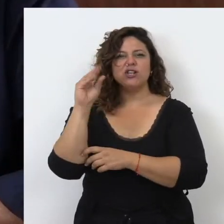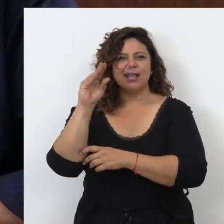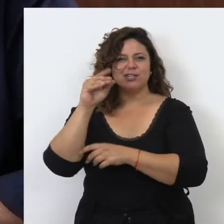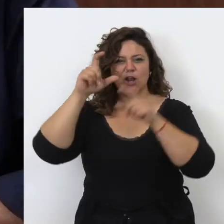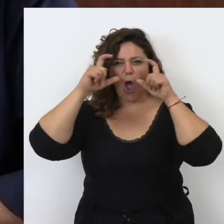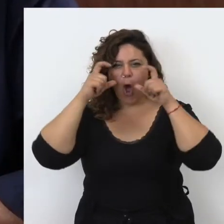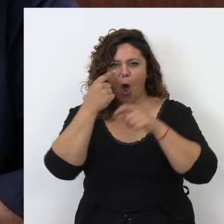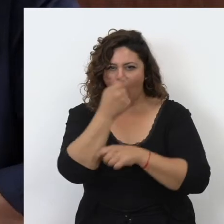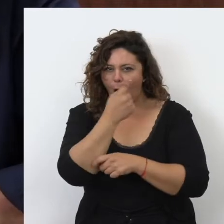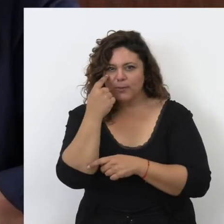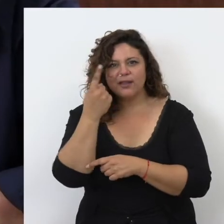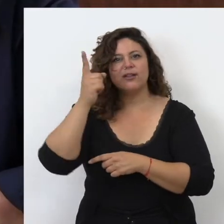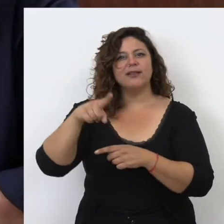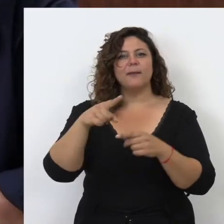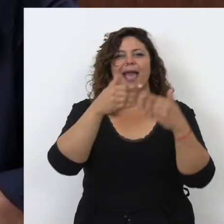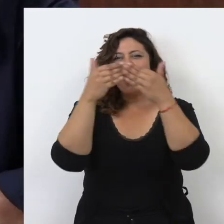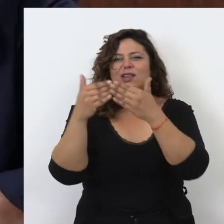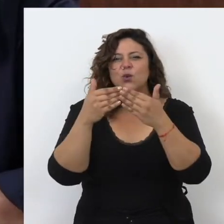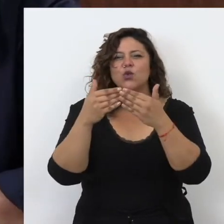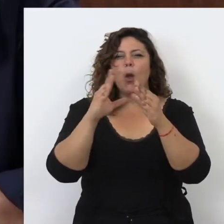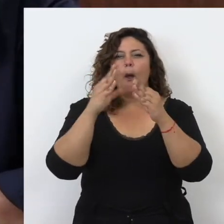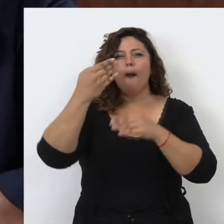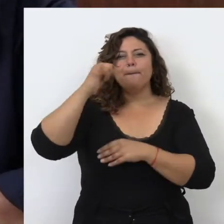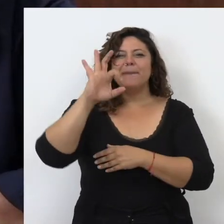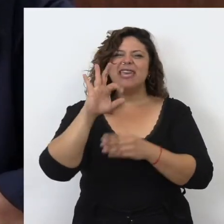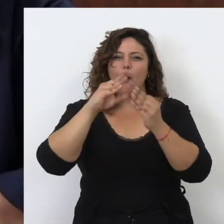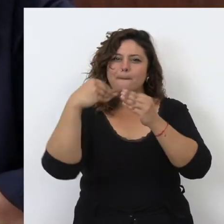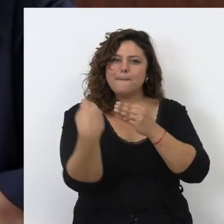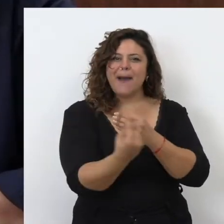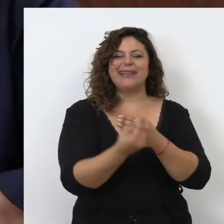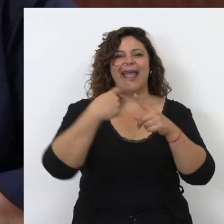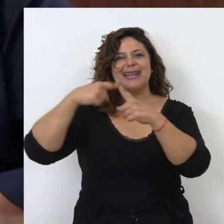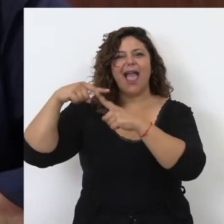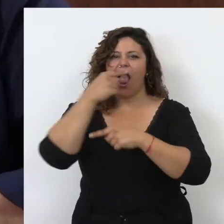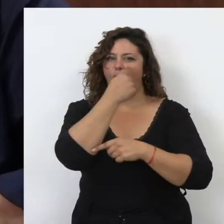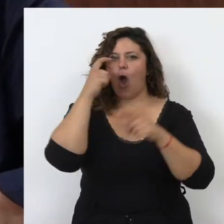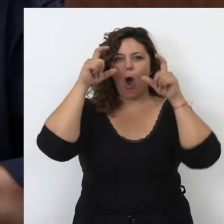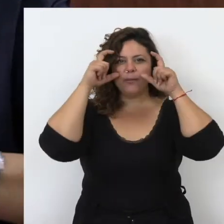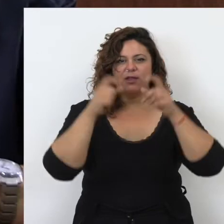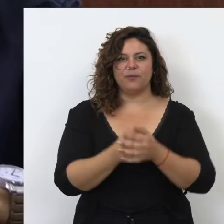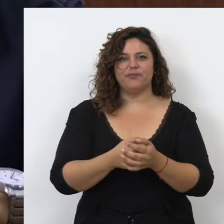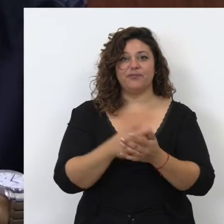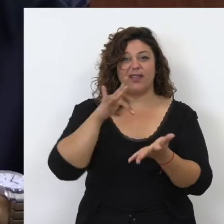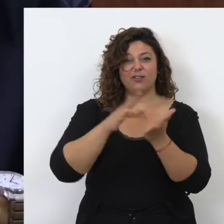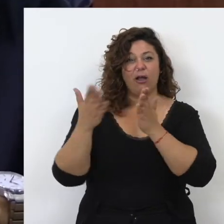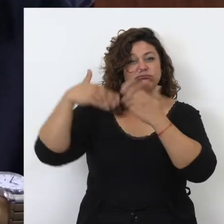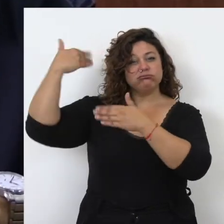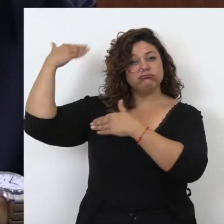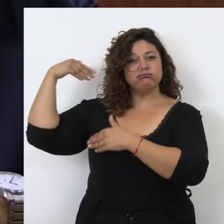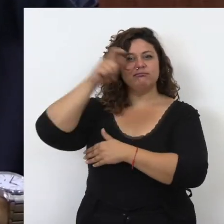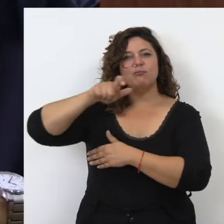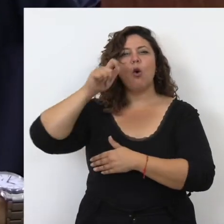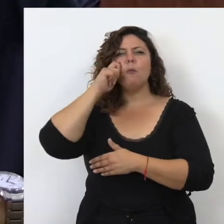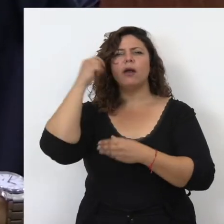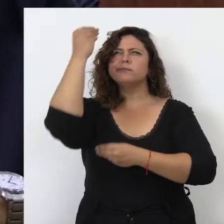como son sensores ópticos y estudio de biomateriales ópticos. Desde tiempos remotos, los seres